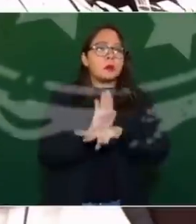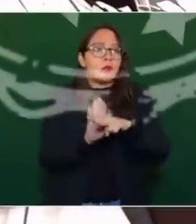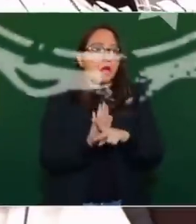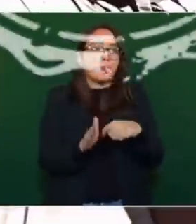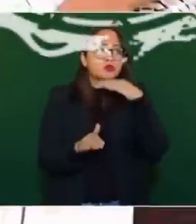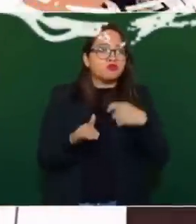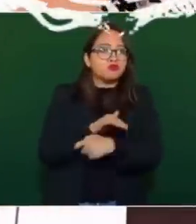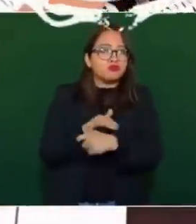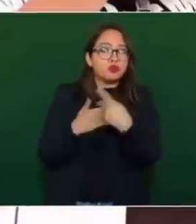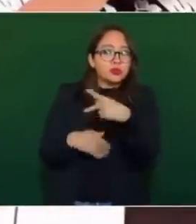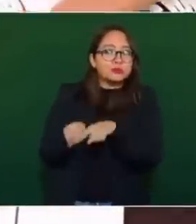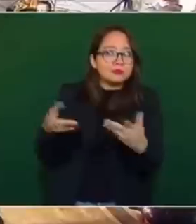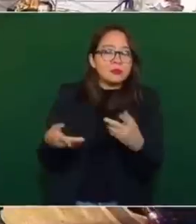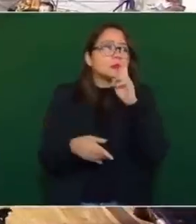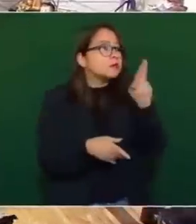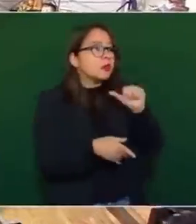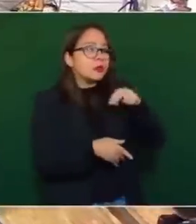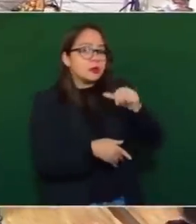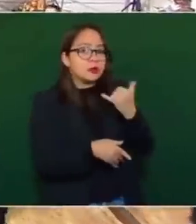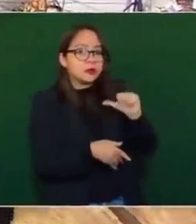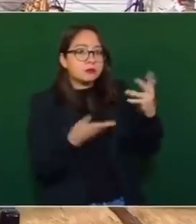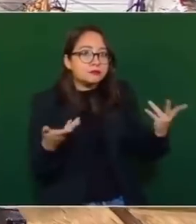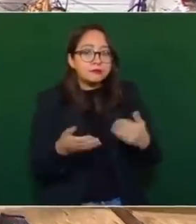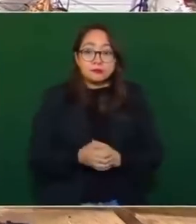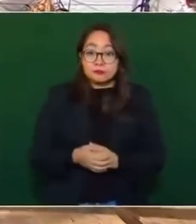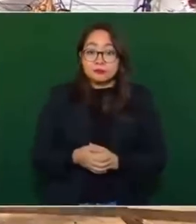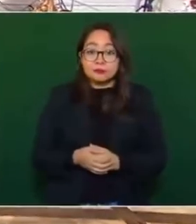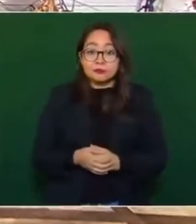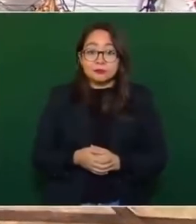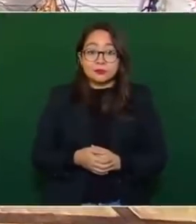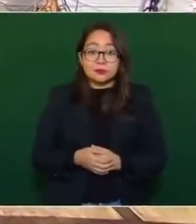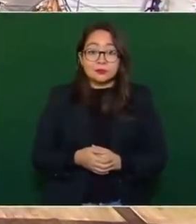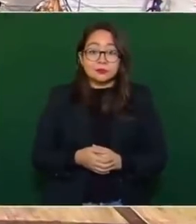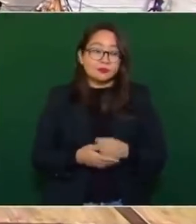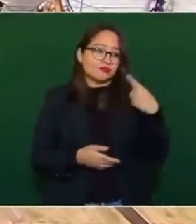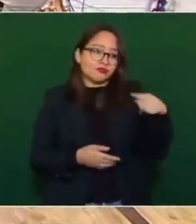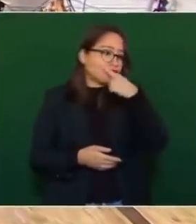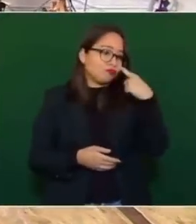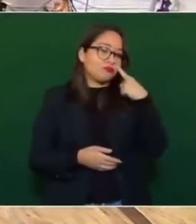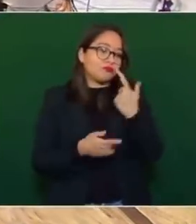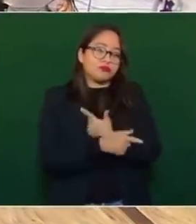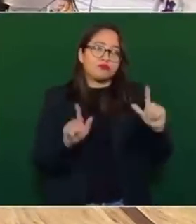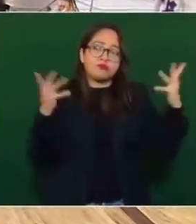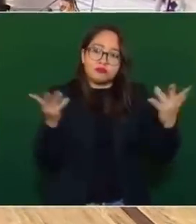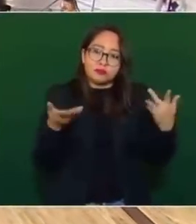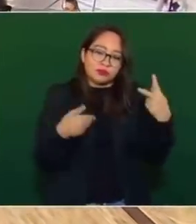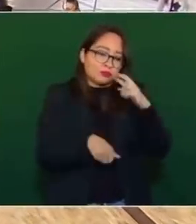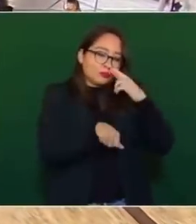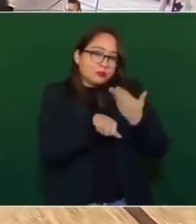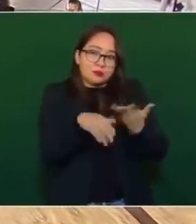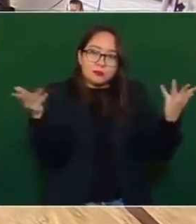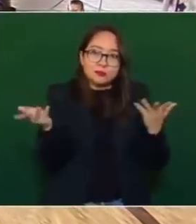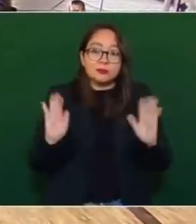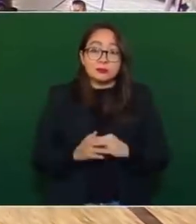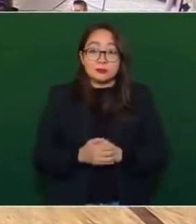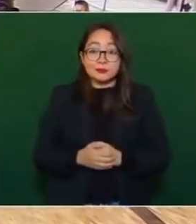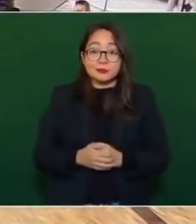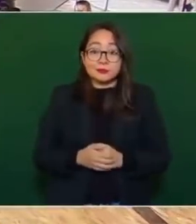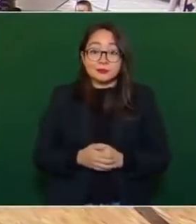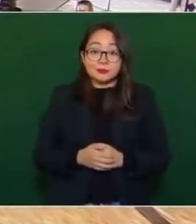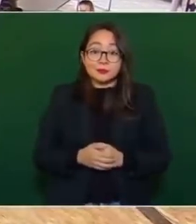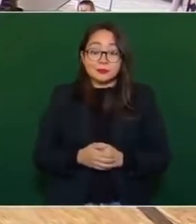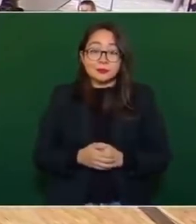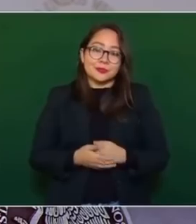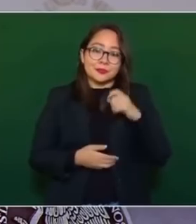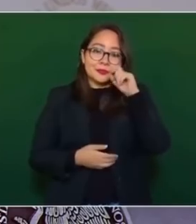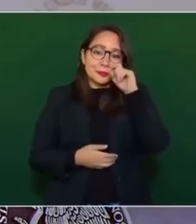respondería a Ricardo Anaya. Pues que ya, este, haga lo que considere más conveniente y que asuma su responsabilidad. Nada más